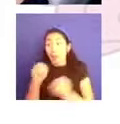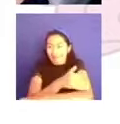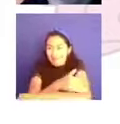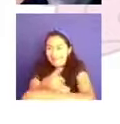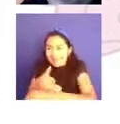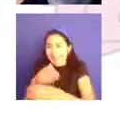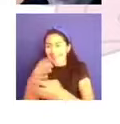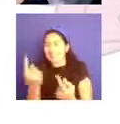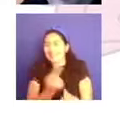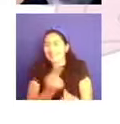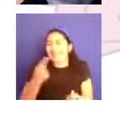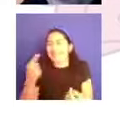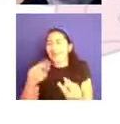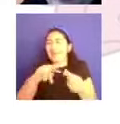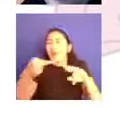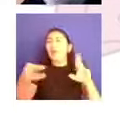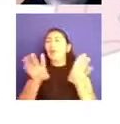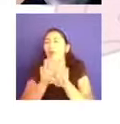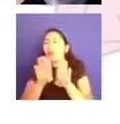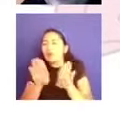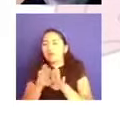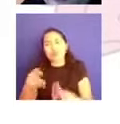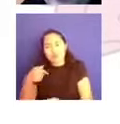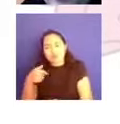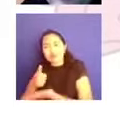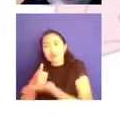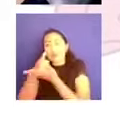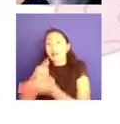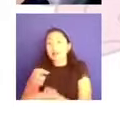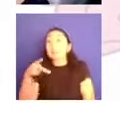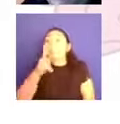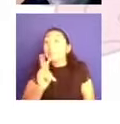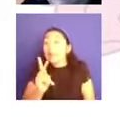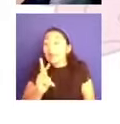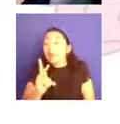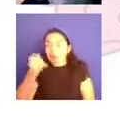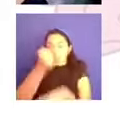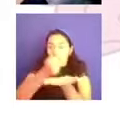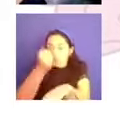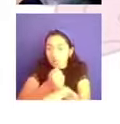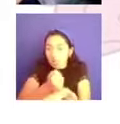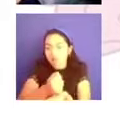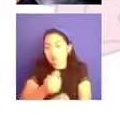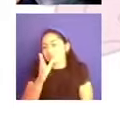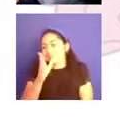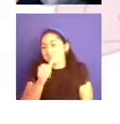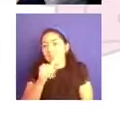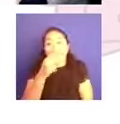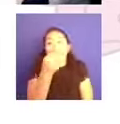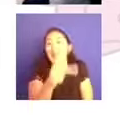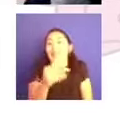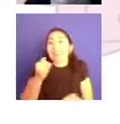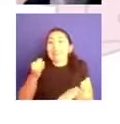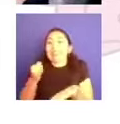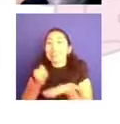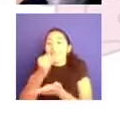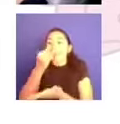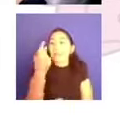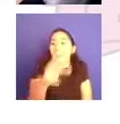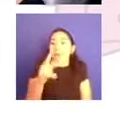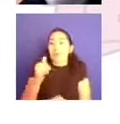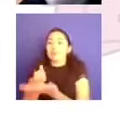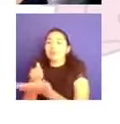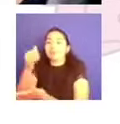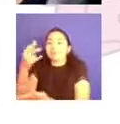hasta dónde, cómo y de qué forma es cada uno de ustedes. Cada uno de nosotros porque somos los expertos en resolver nuestros propios problemas.